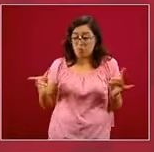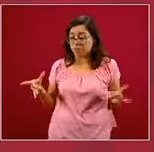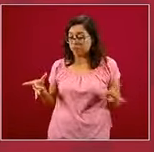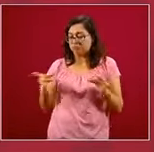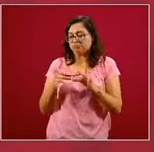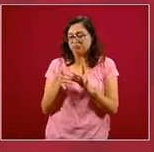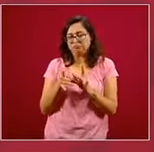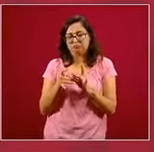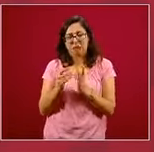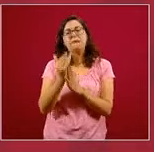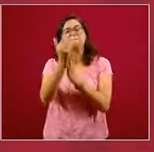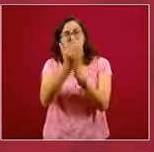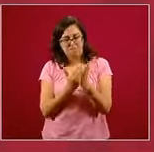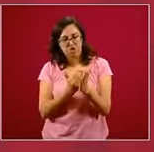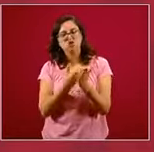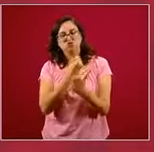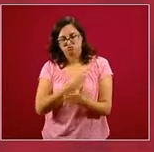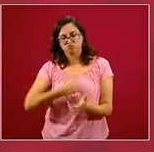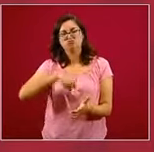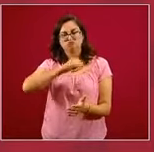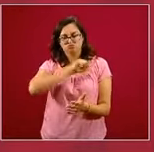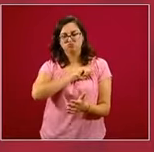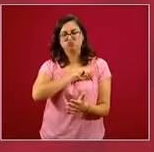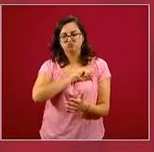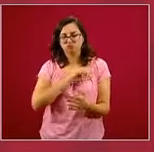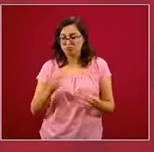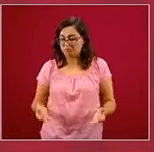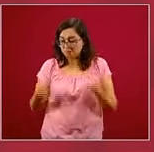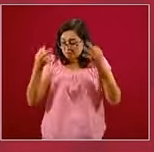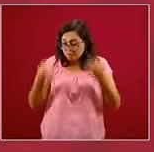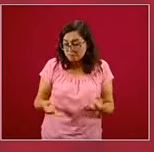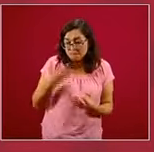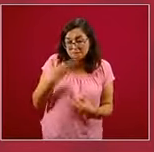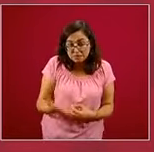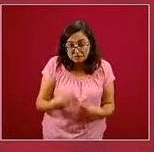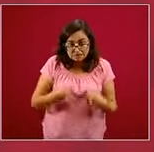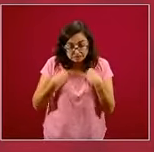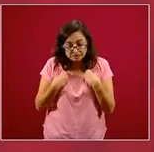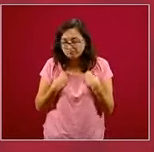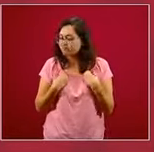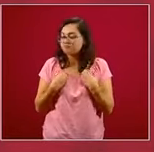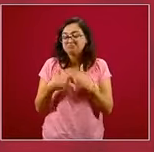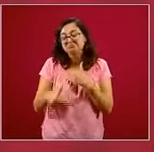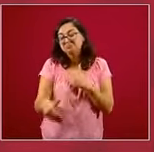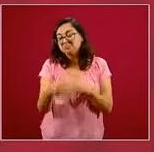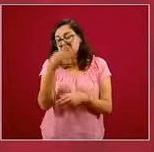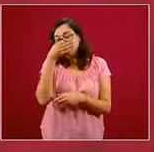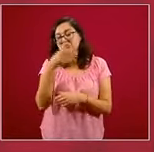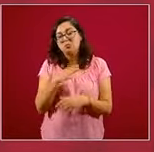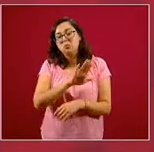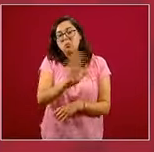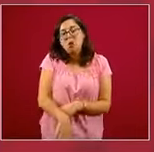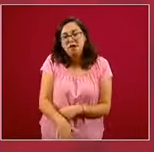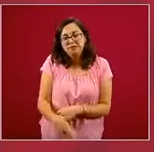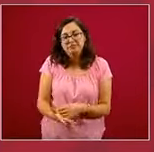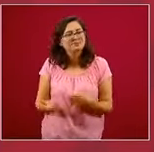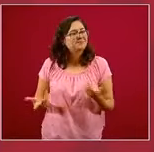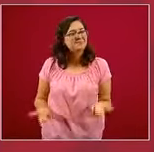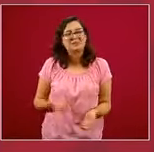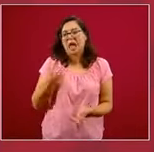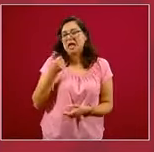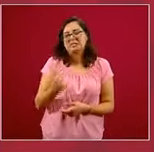menor salud, menor calidad de vida, menor duración de la vida. Esto se conoce por